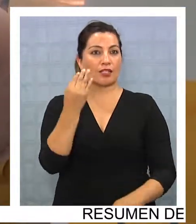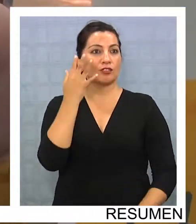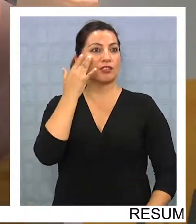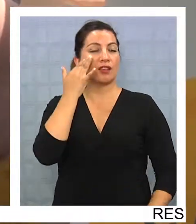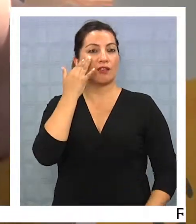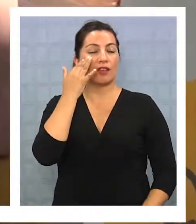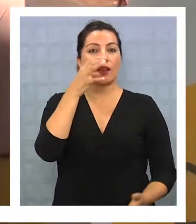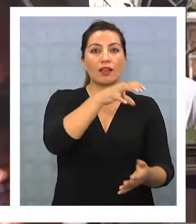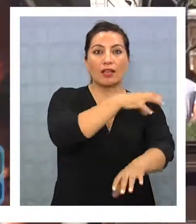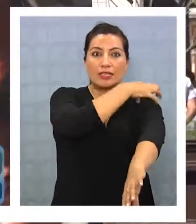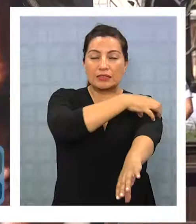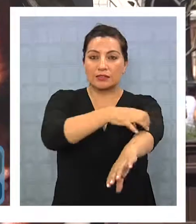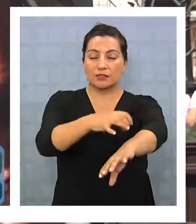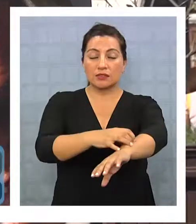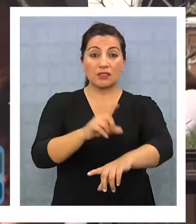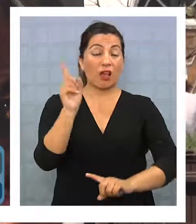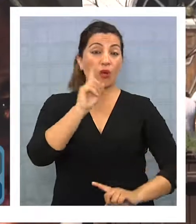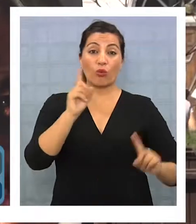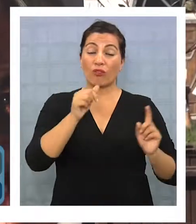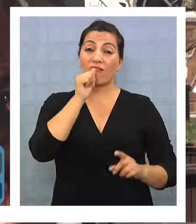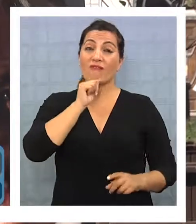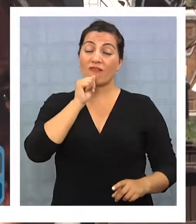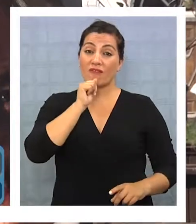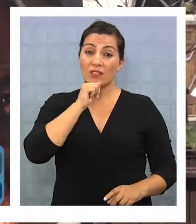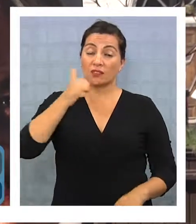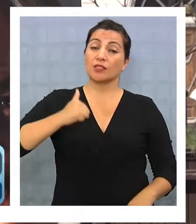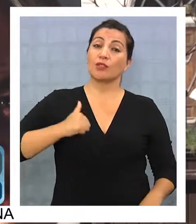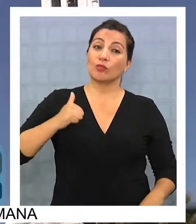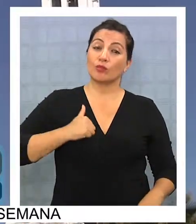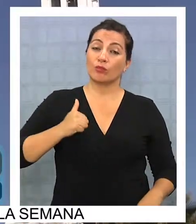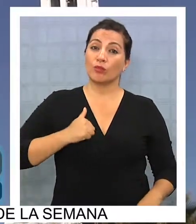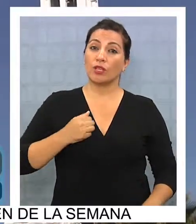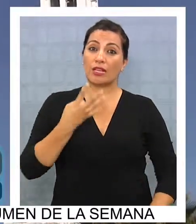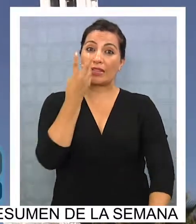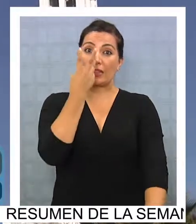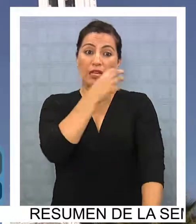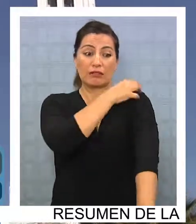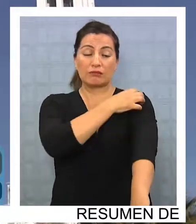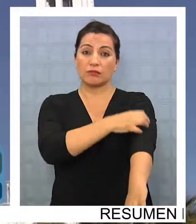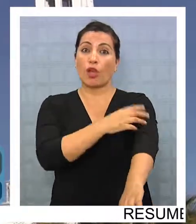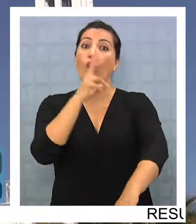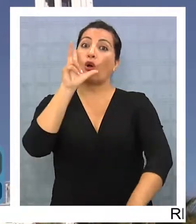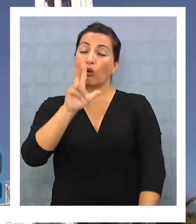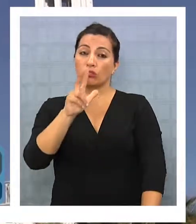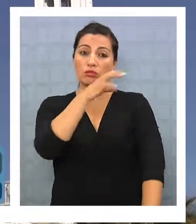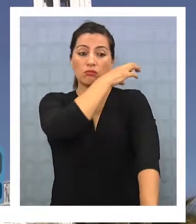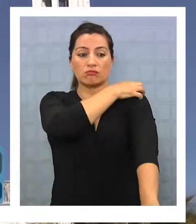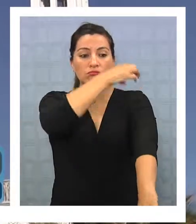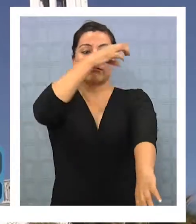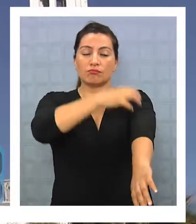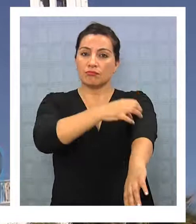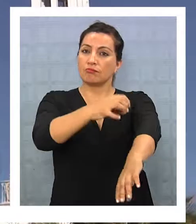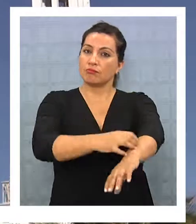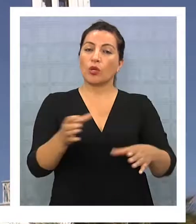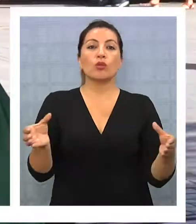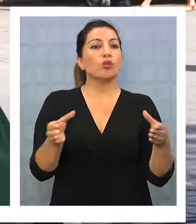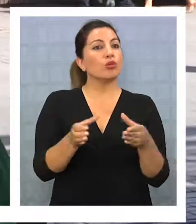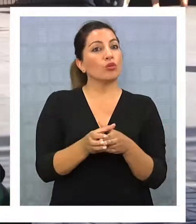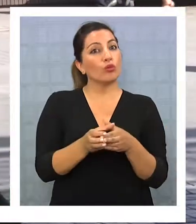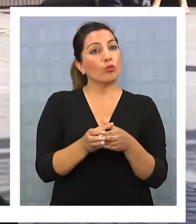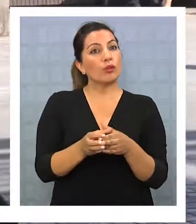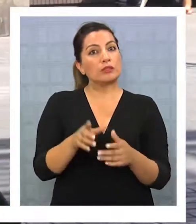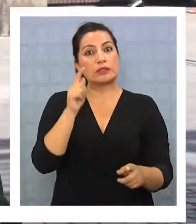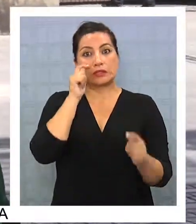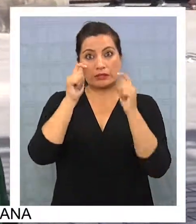abril en cada región. Si esto no se logra, ni tampoco tener tres regiones contiguas u ocho saltadas con esta cifra, los partidos